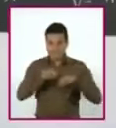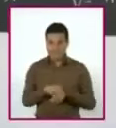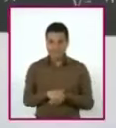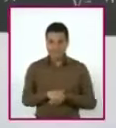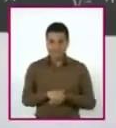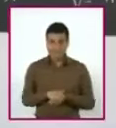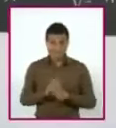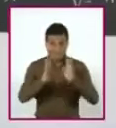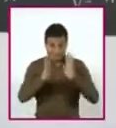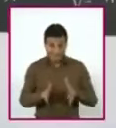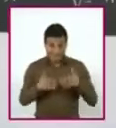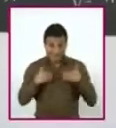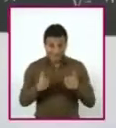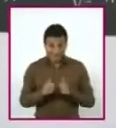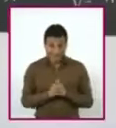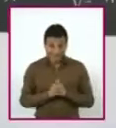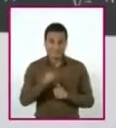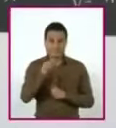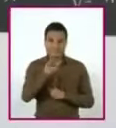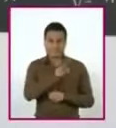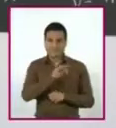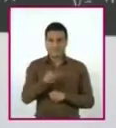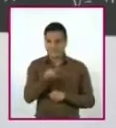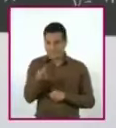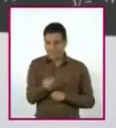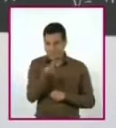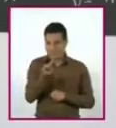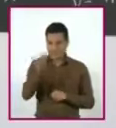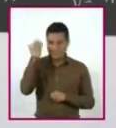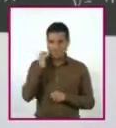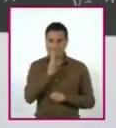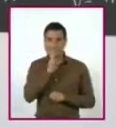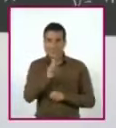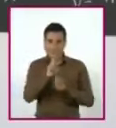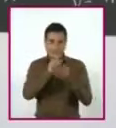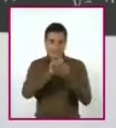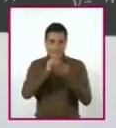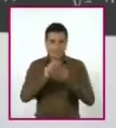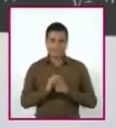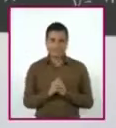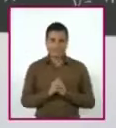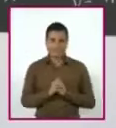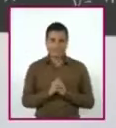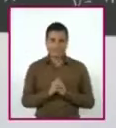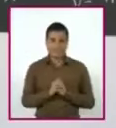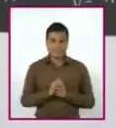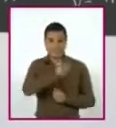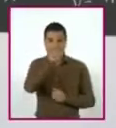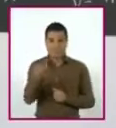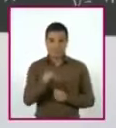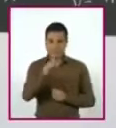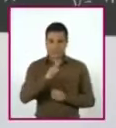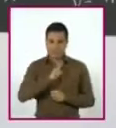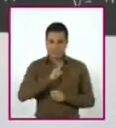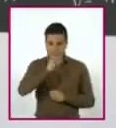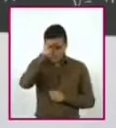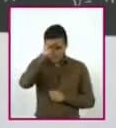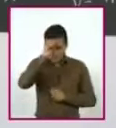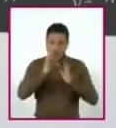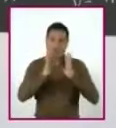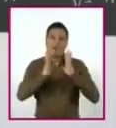problema, puedes contestar las preguntas que se hicieron al principio. Y así puedas llegar a tus propias conclusiones.